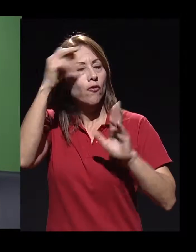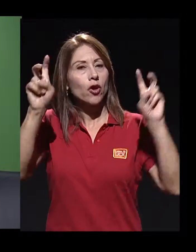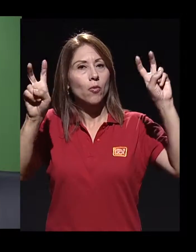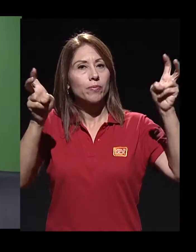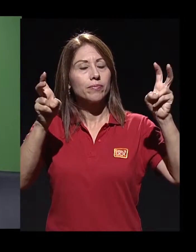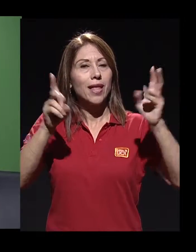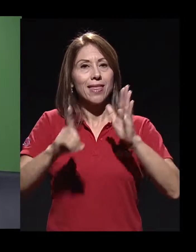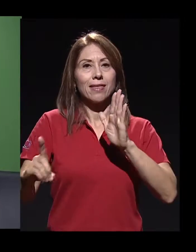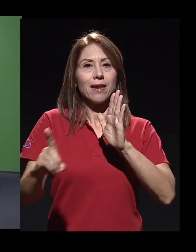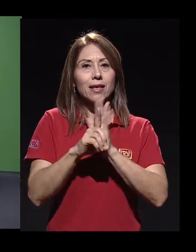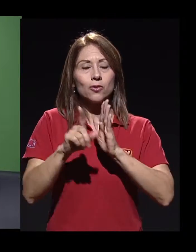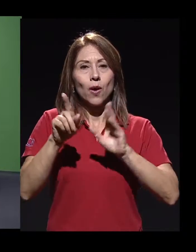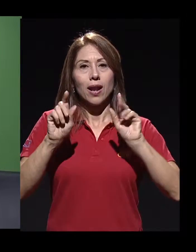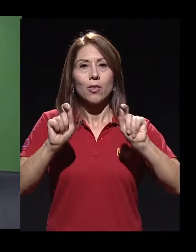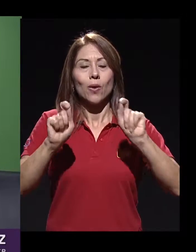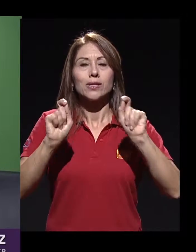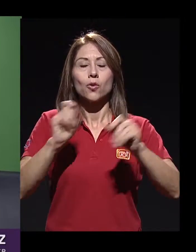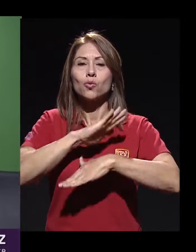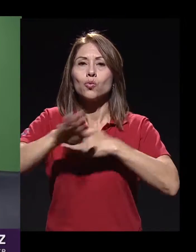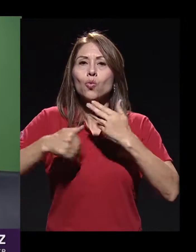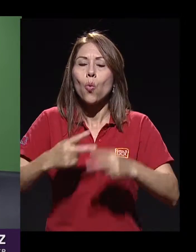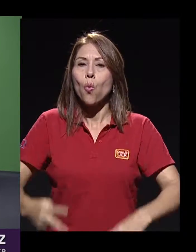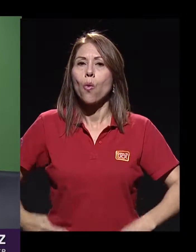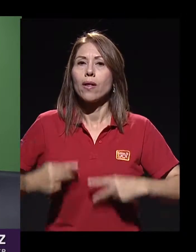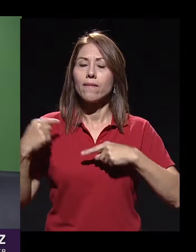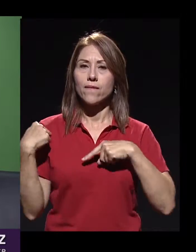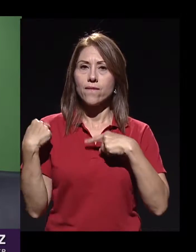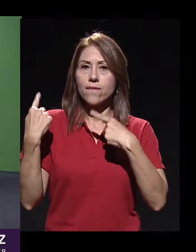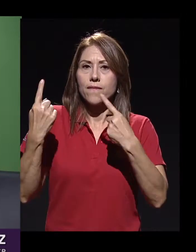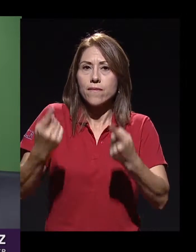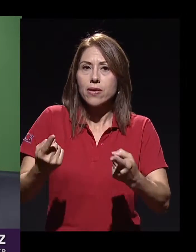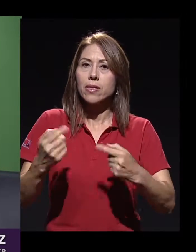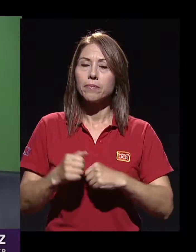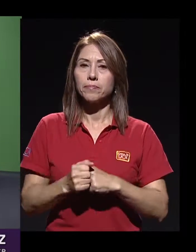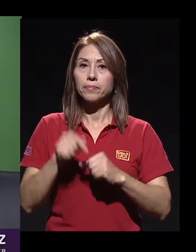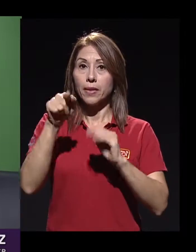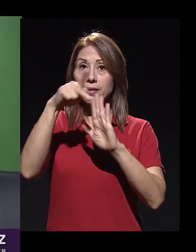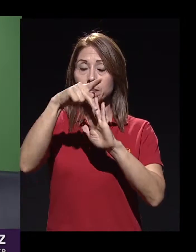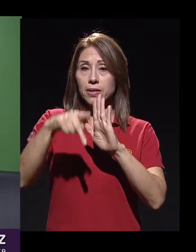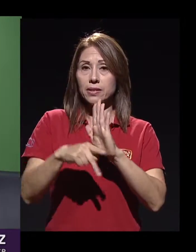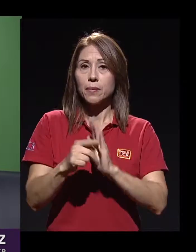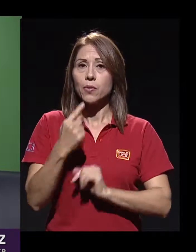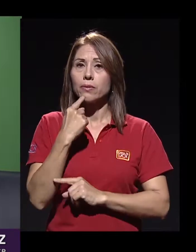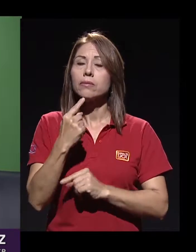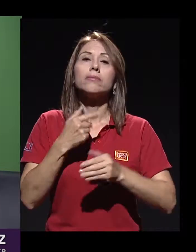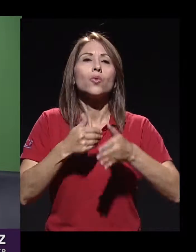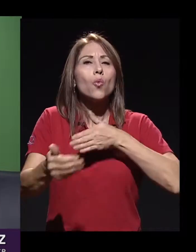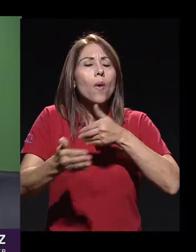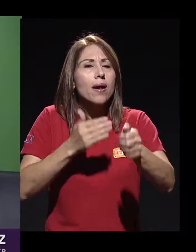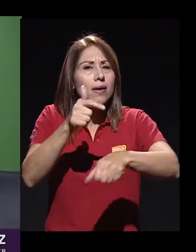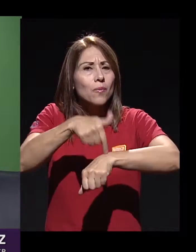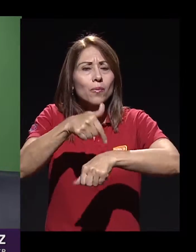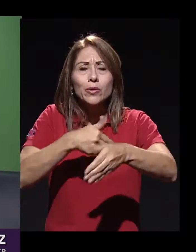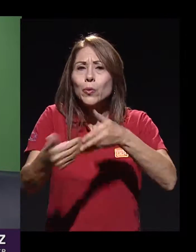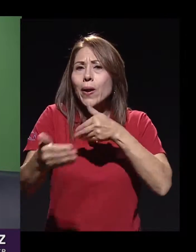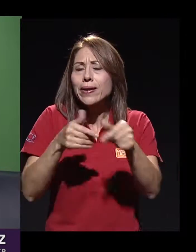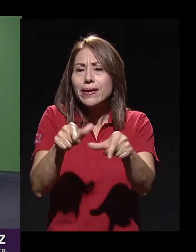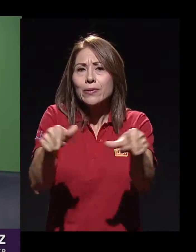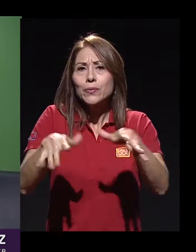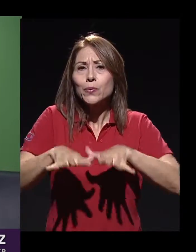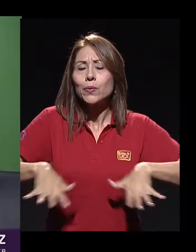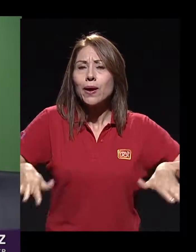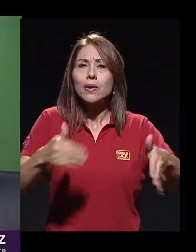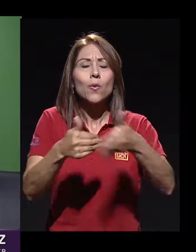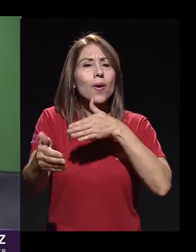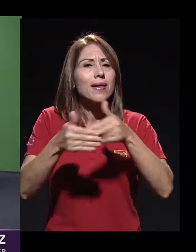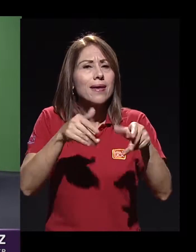derecho a la educación a lo largo de toda la vida. Y este principio nos dice, ¿verdad? Que en cualquier momento, en cualquier espacio